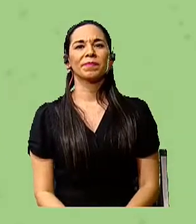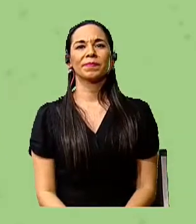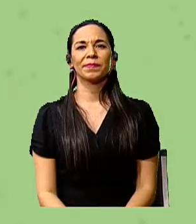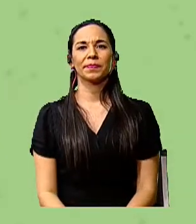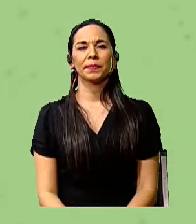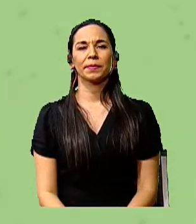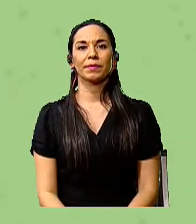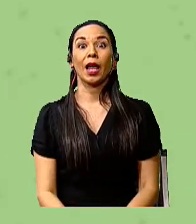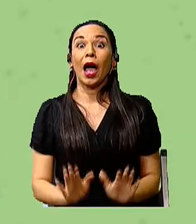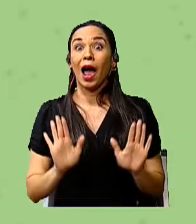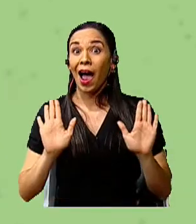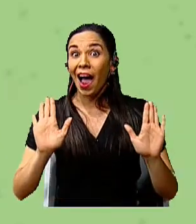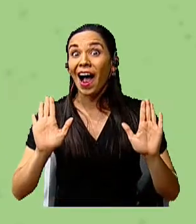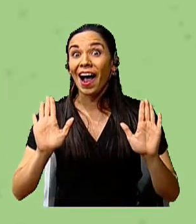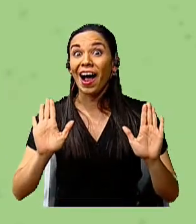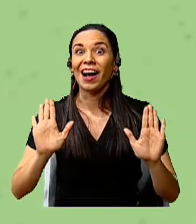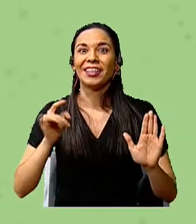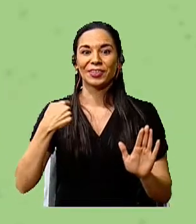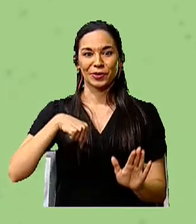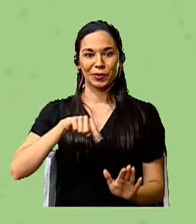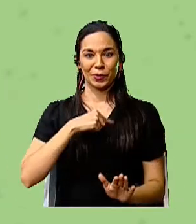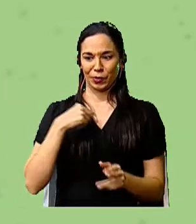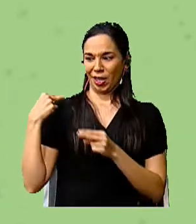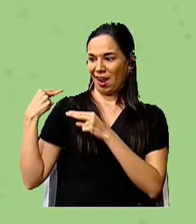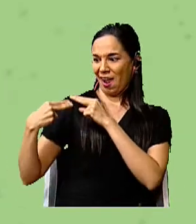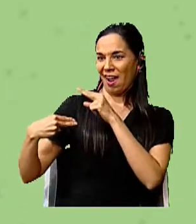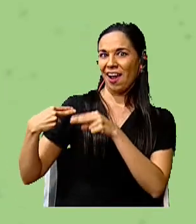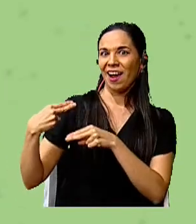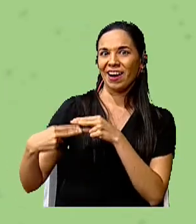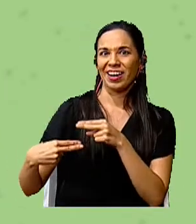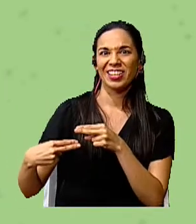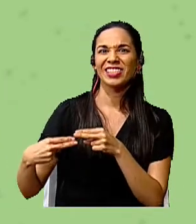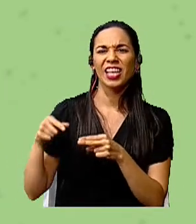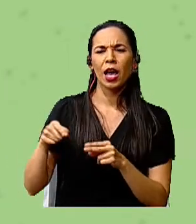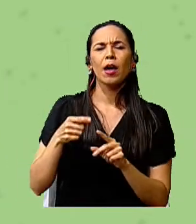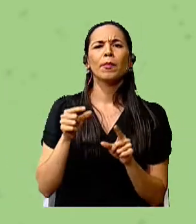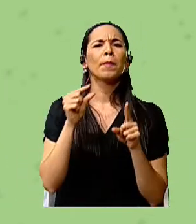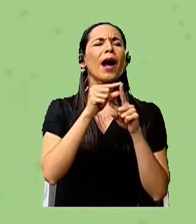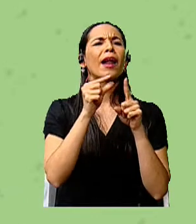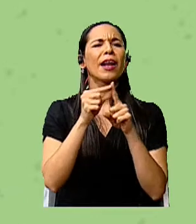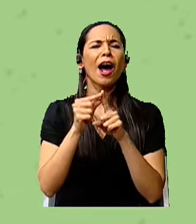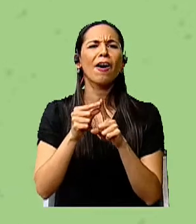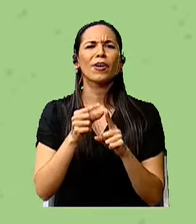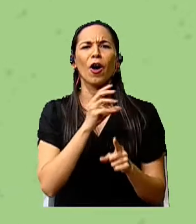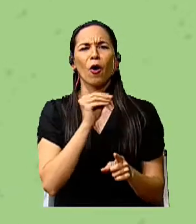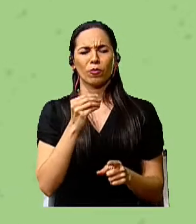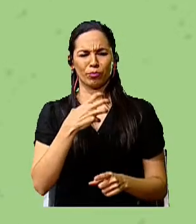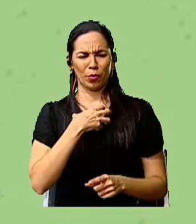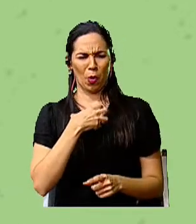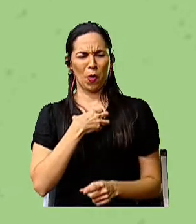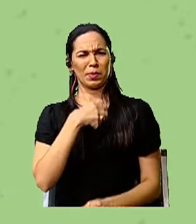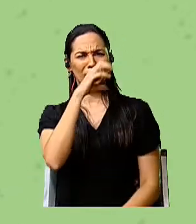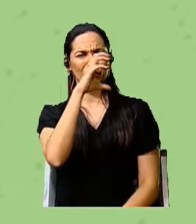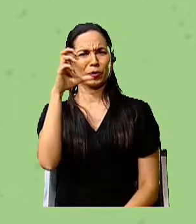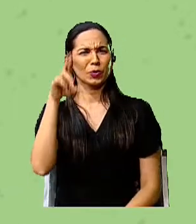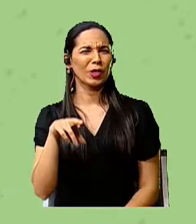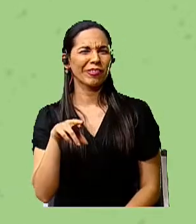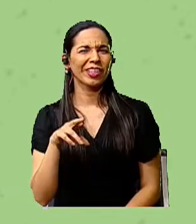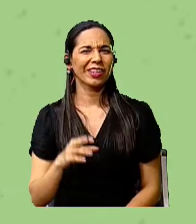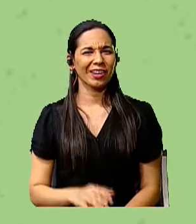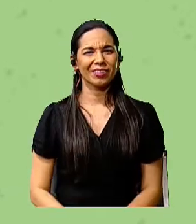¡Ah! Y parte de nuestra herencia son esos dichos y palabras tan propias de nosotros los típicos.